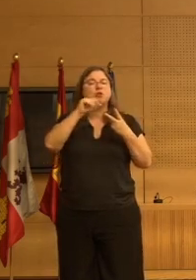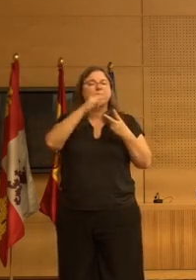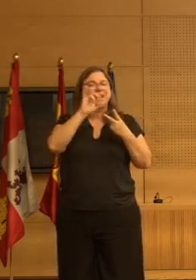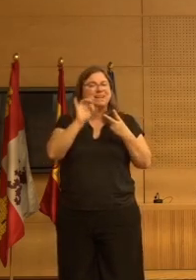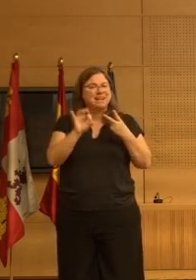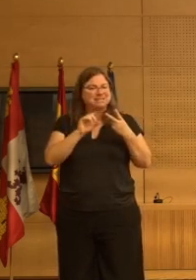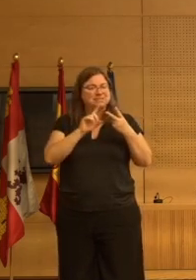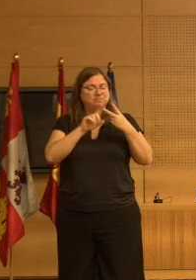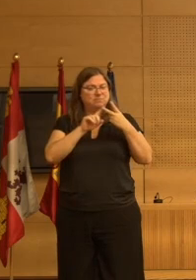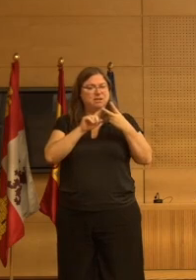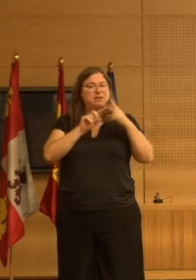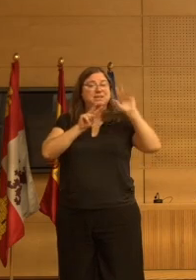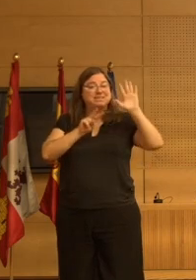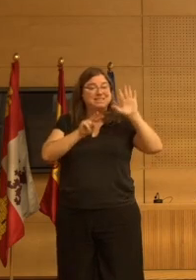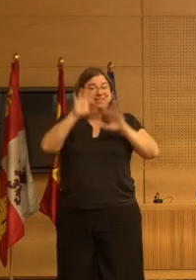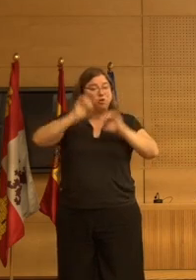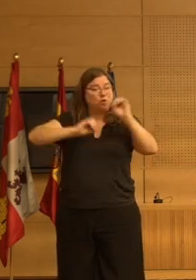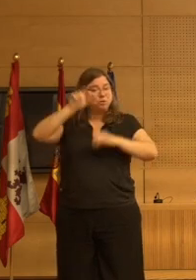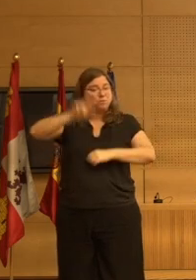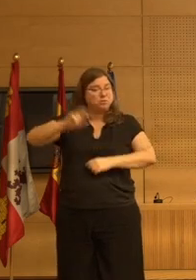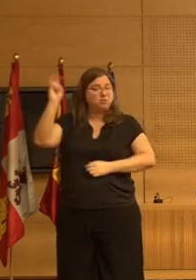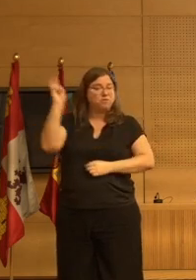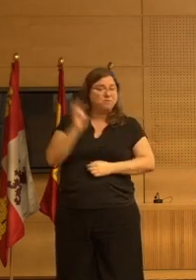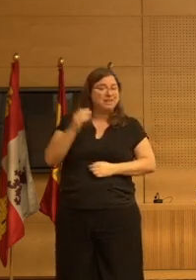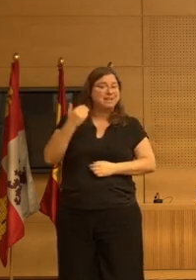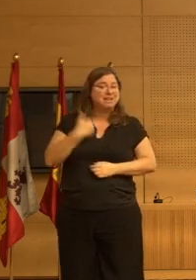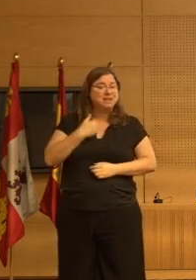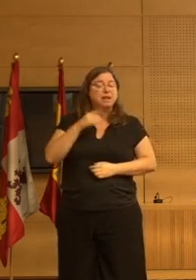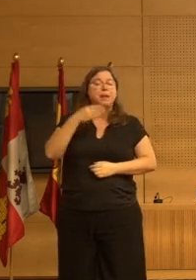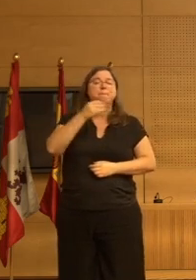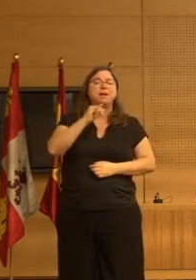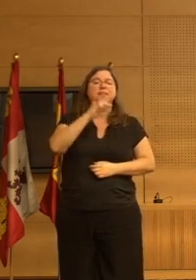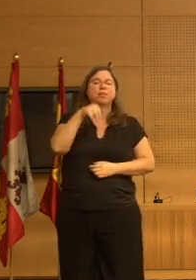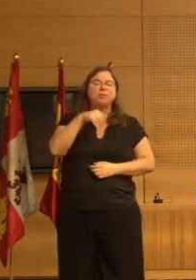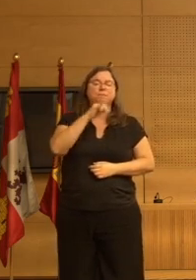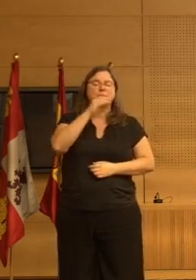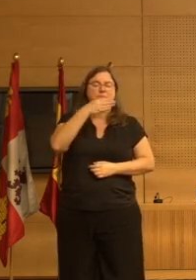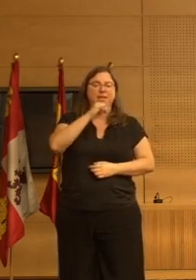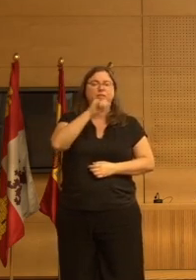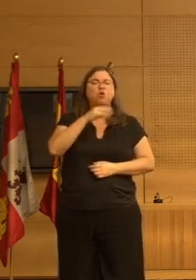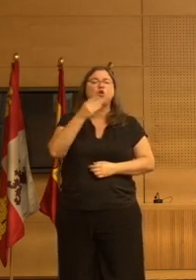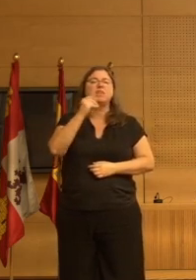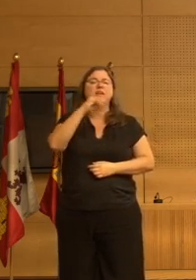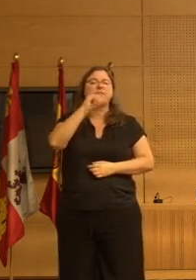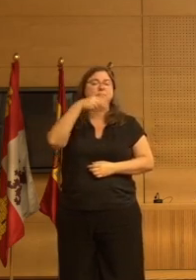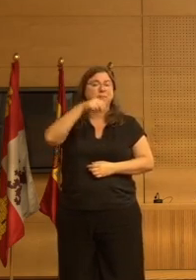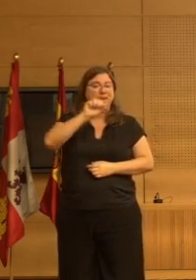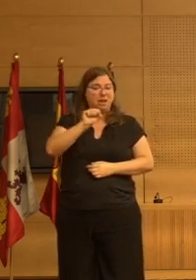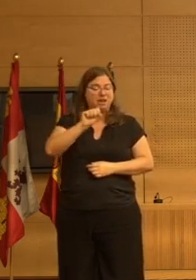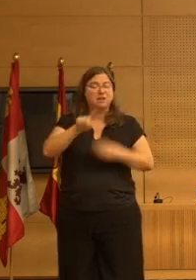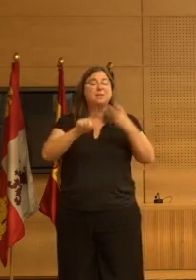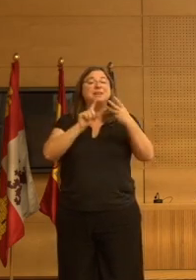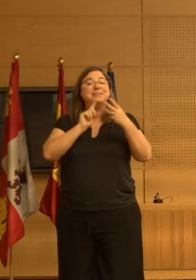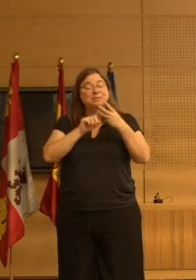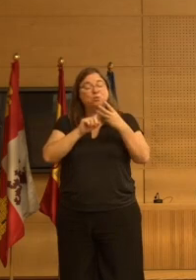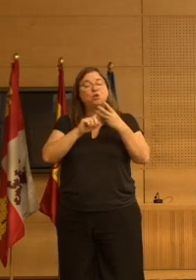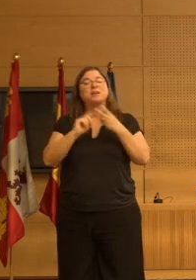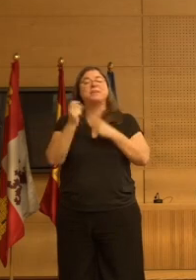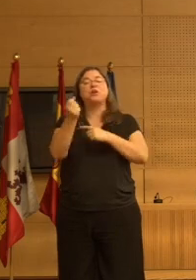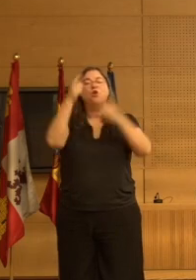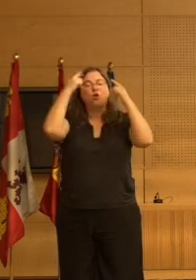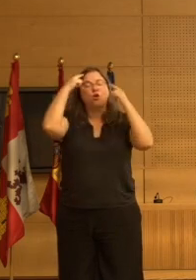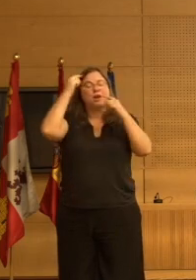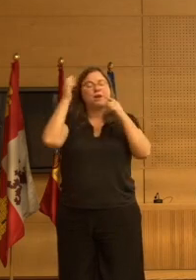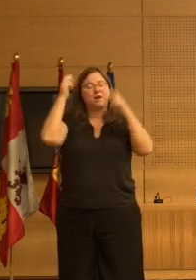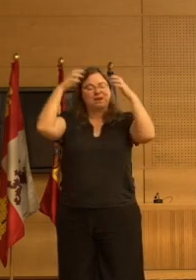de esos accidentes que llegan a la residencia tienen una benzodiazepina y en tercer lugar estarían los neurolépticos uno de cada